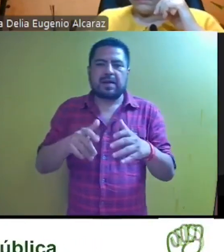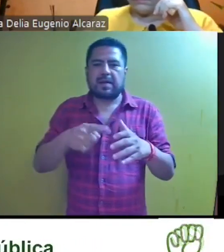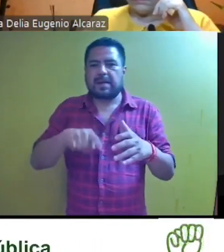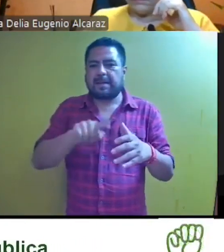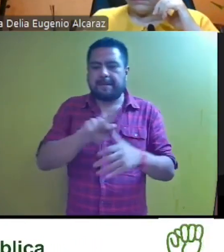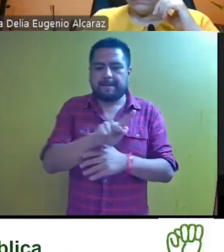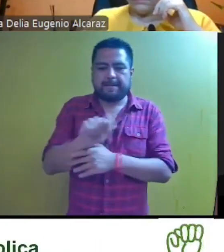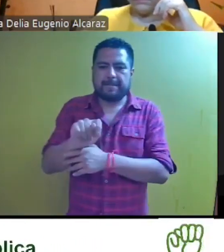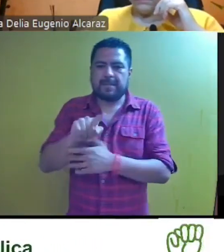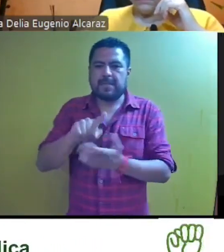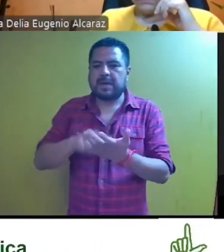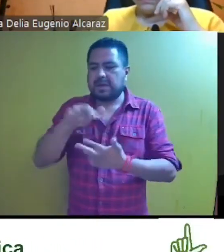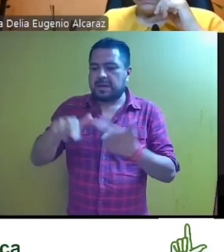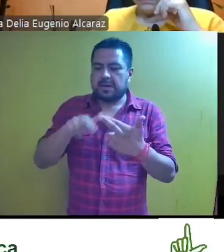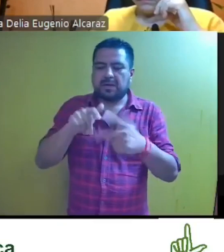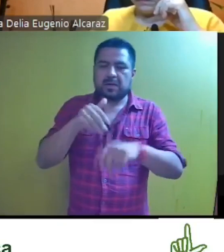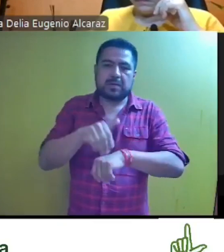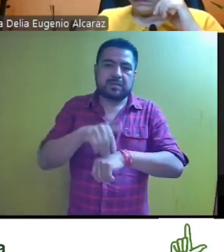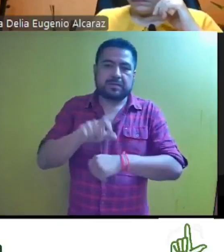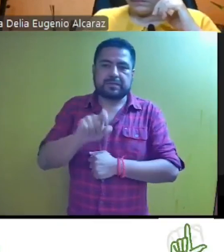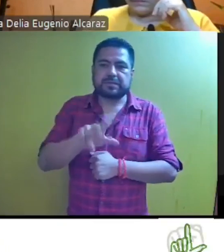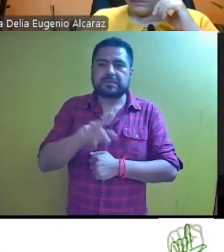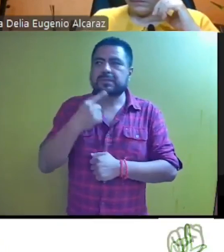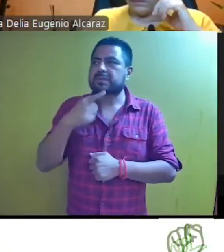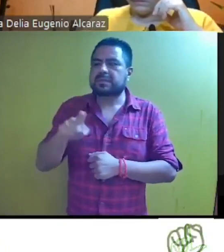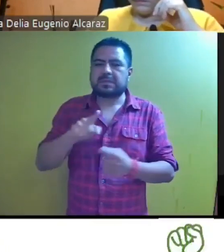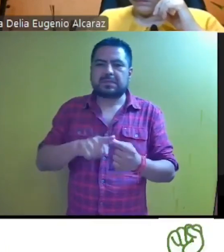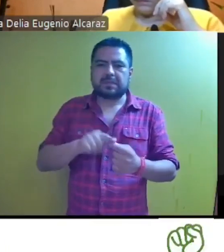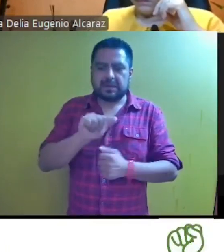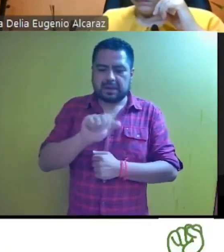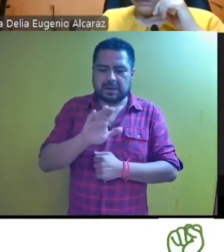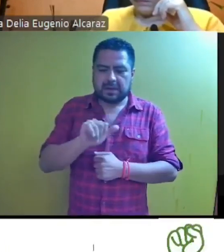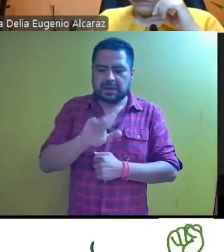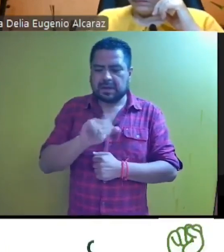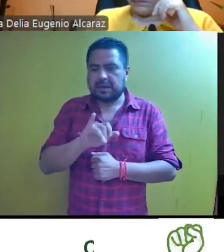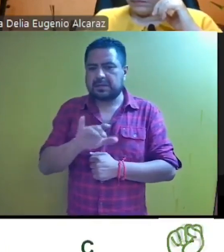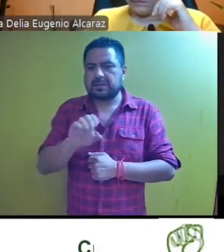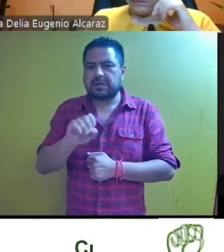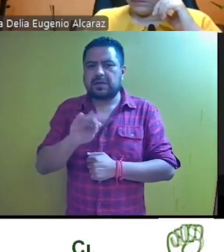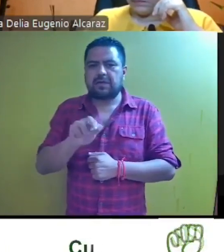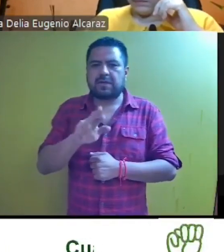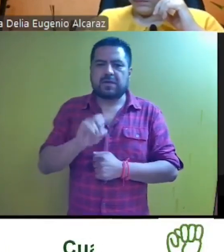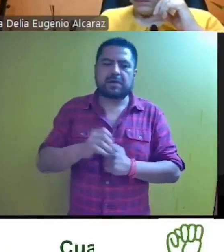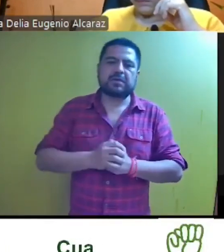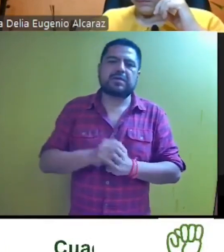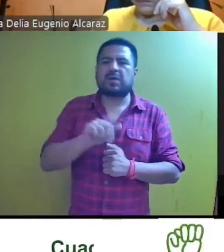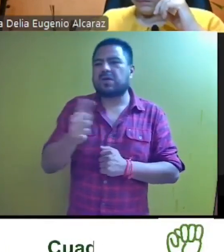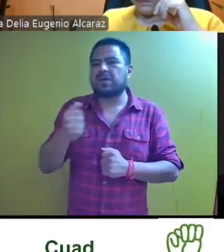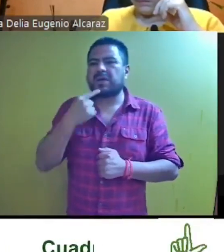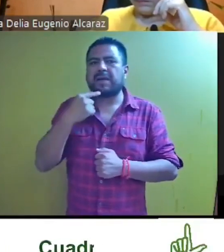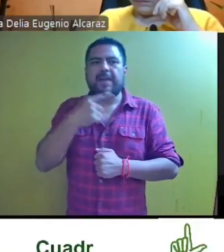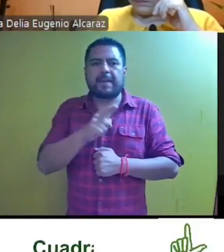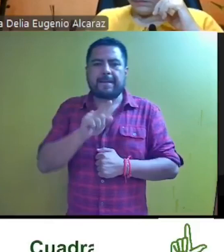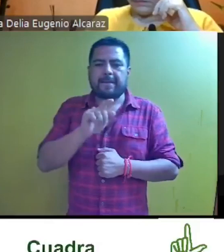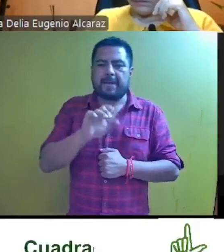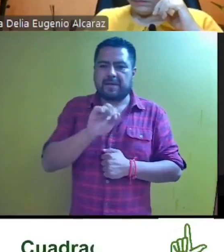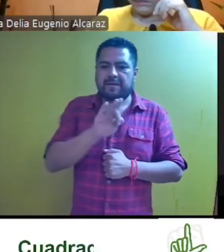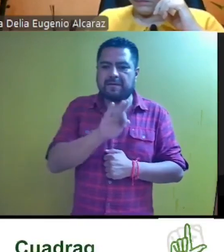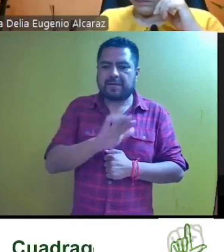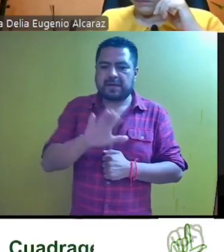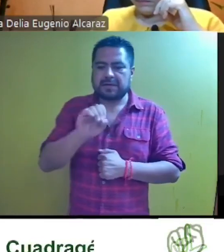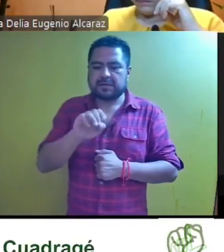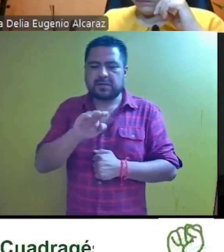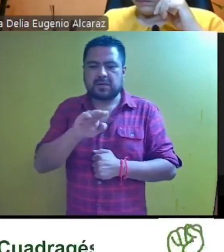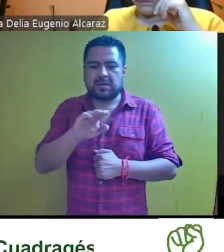del Trabajo en el Distrito 28 y el denunciado es Acacio Flores Guerrero. En el siguiente asunto, el actor es Francisco Alejandro Fabián